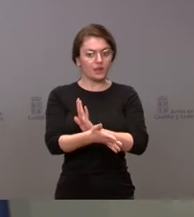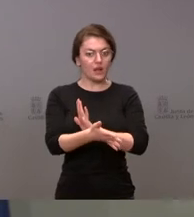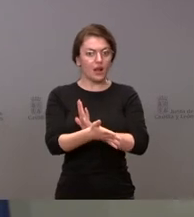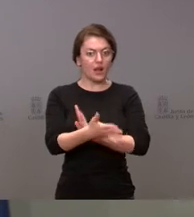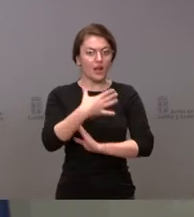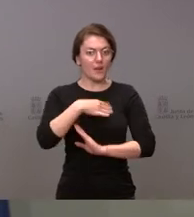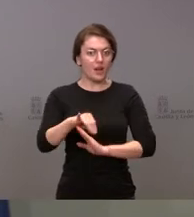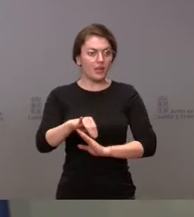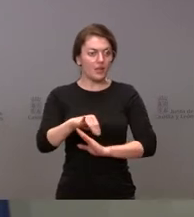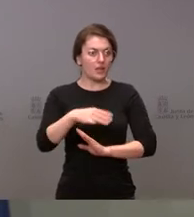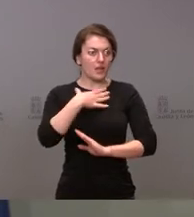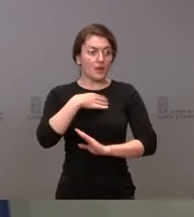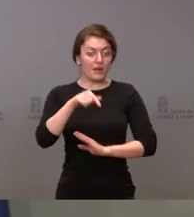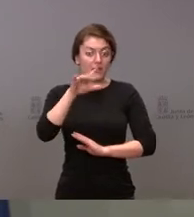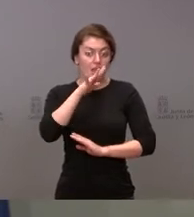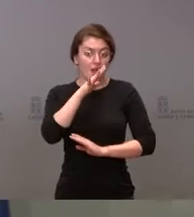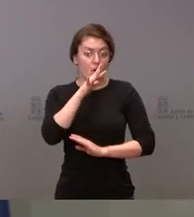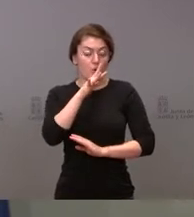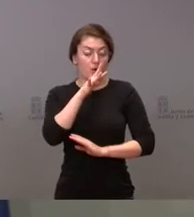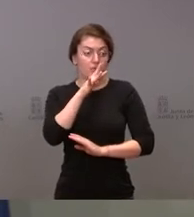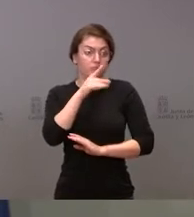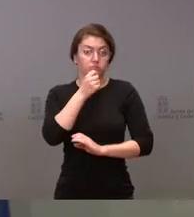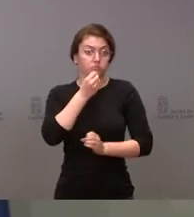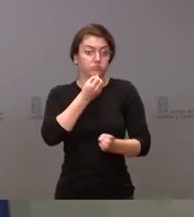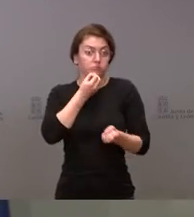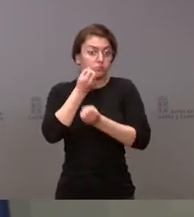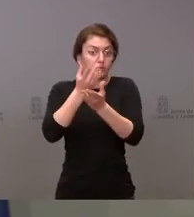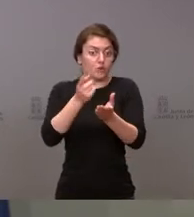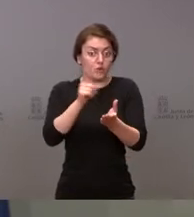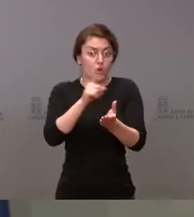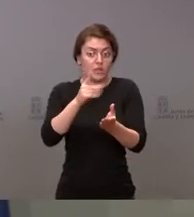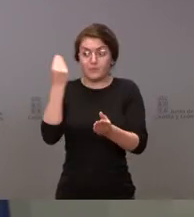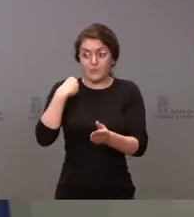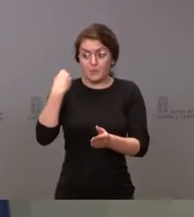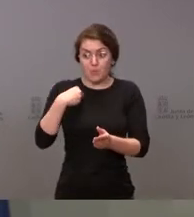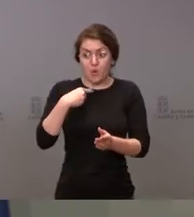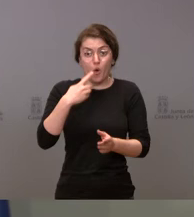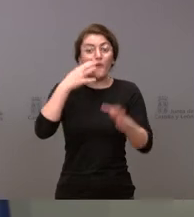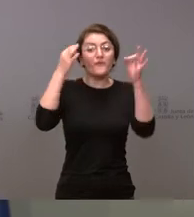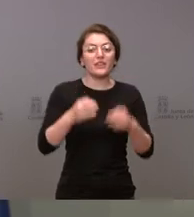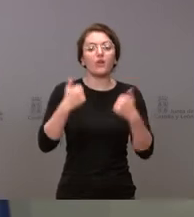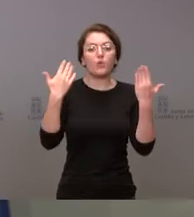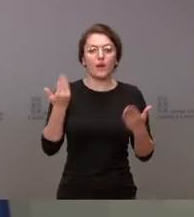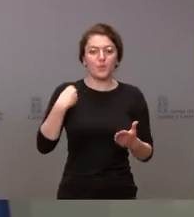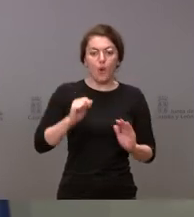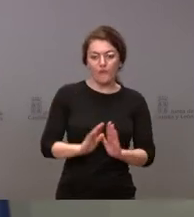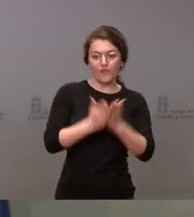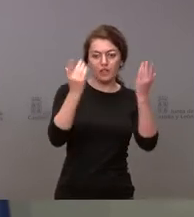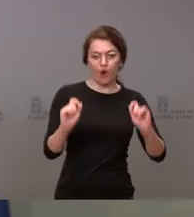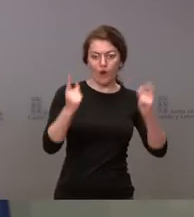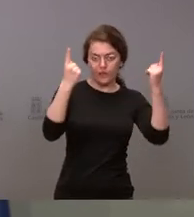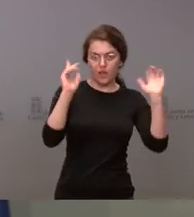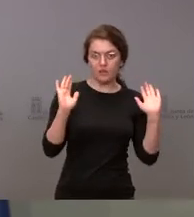en la rueda de prensa por parte de la portavoz del Gobierno, sino lo que figura en el boletín oficial del Estado. Y esto es lo que nosotros tomamos como referencia.